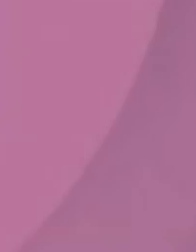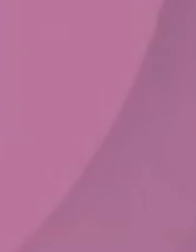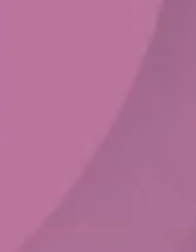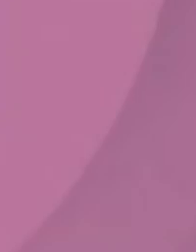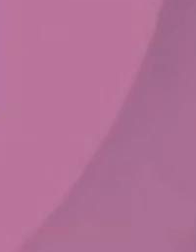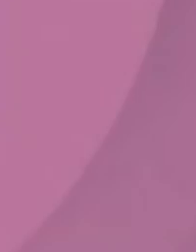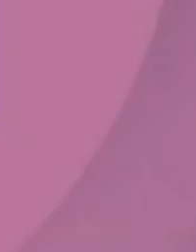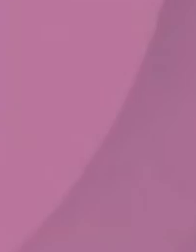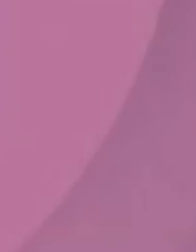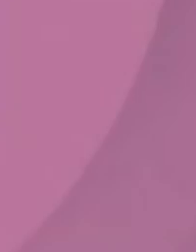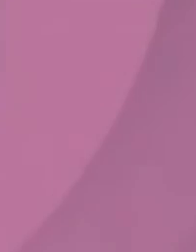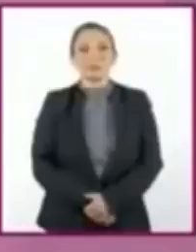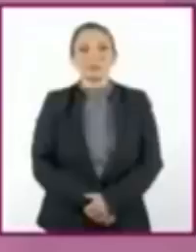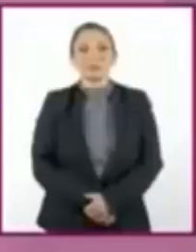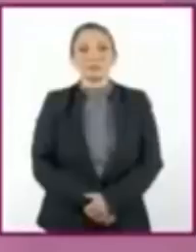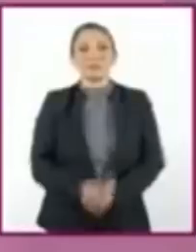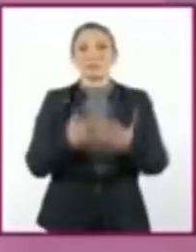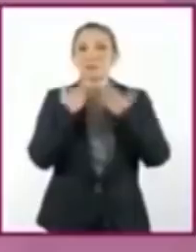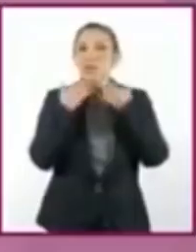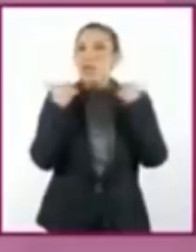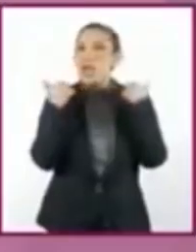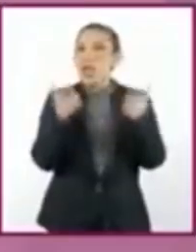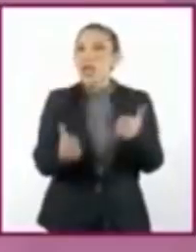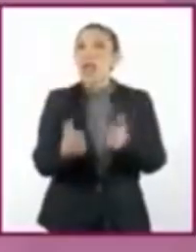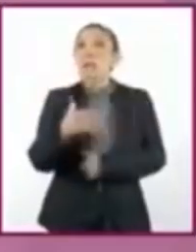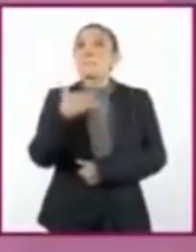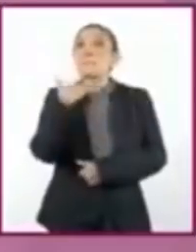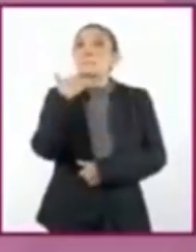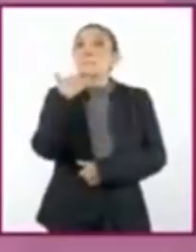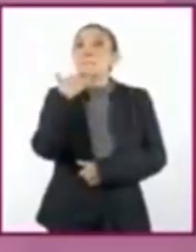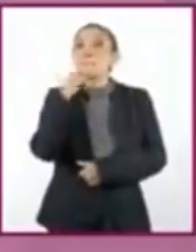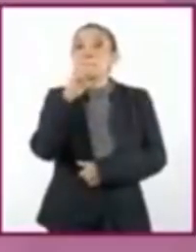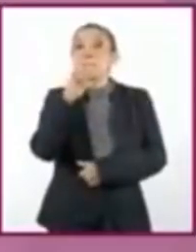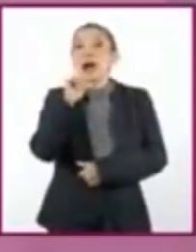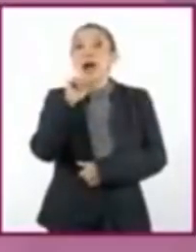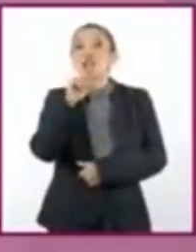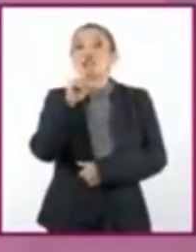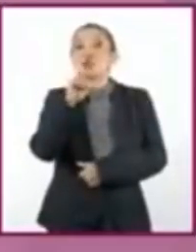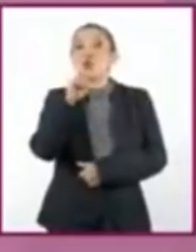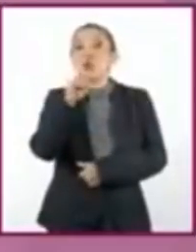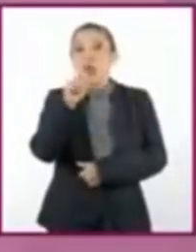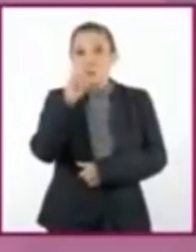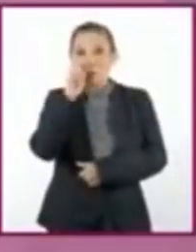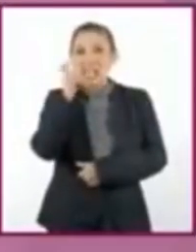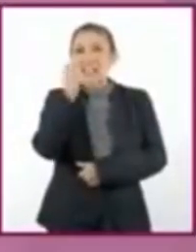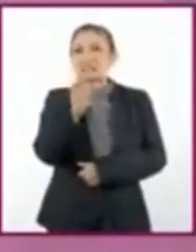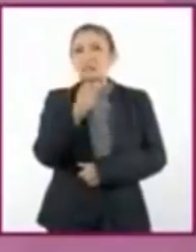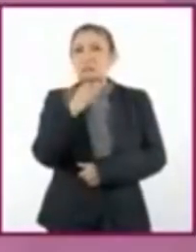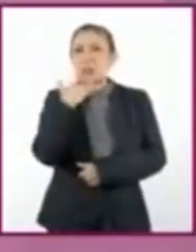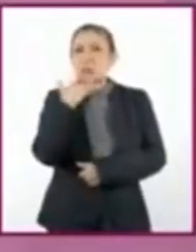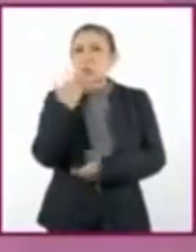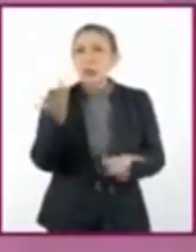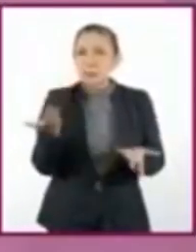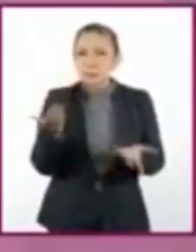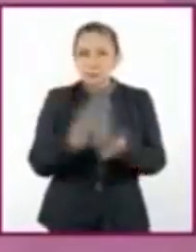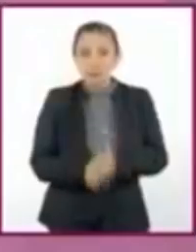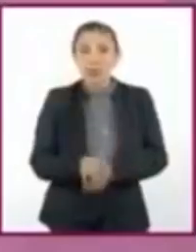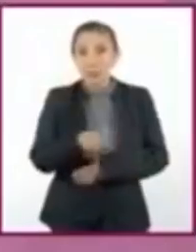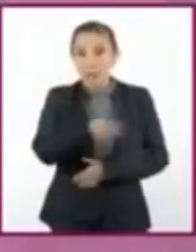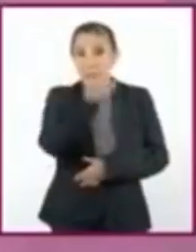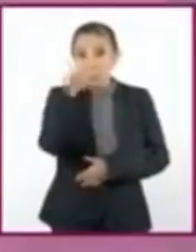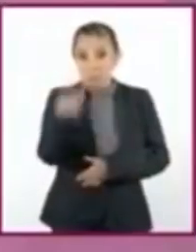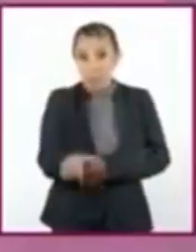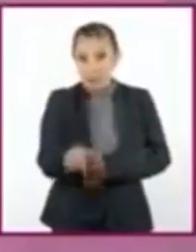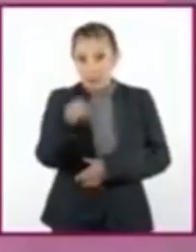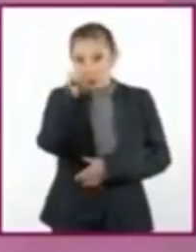Bien hecho. Se trata de basura. Veamos la definición. Pero recuerden que más adelante